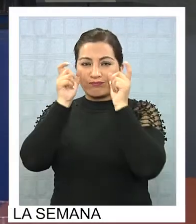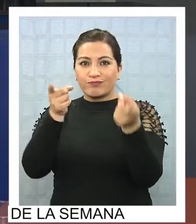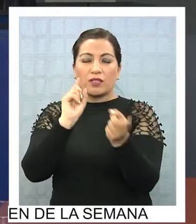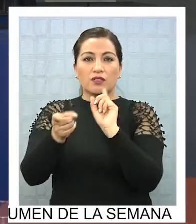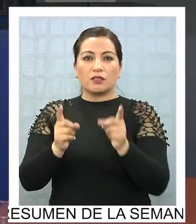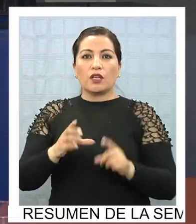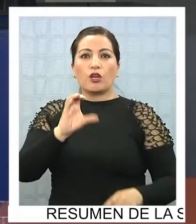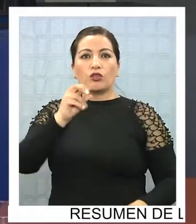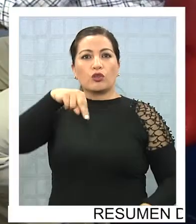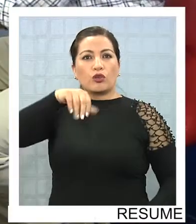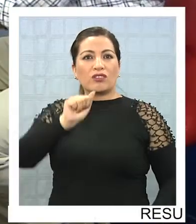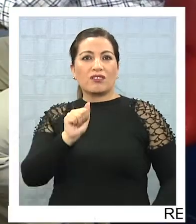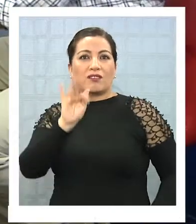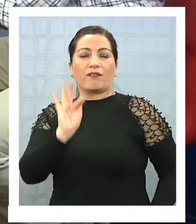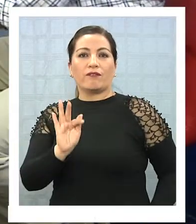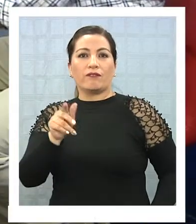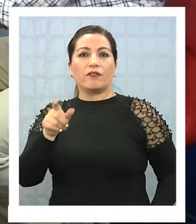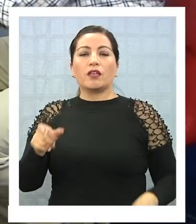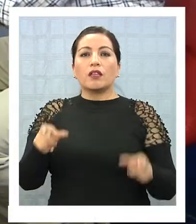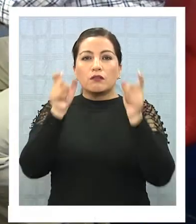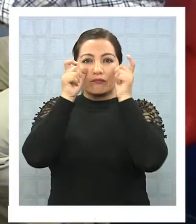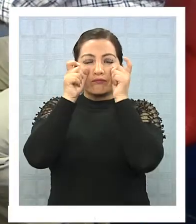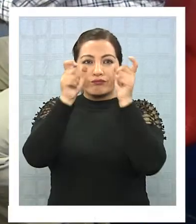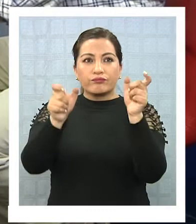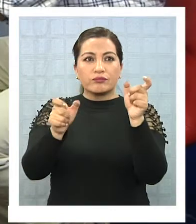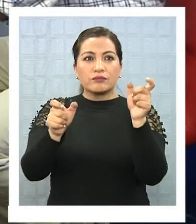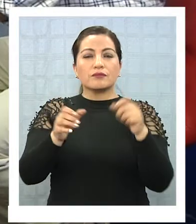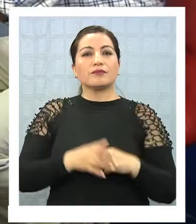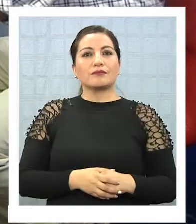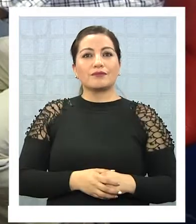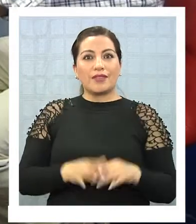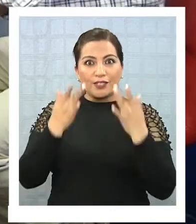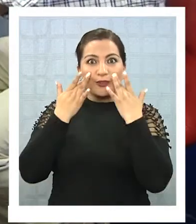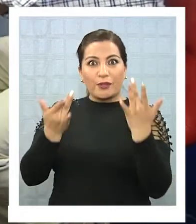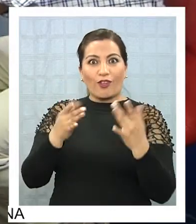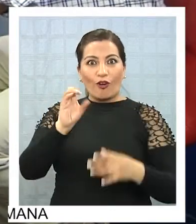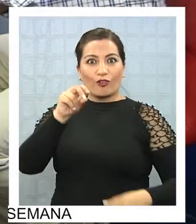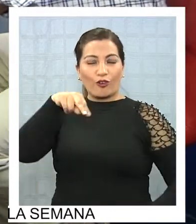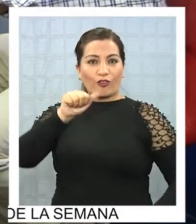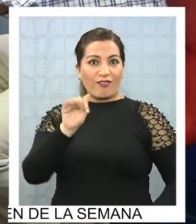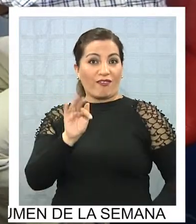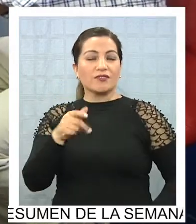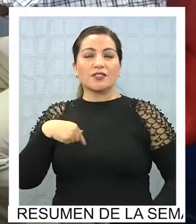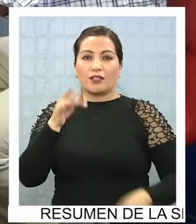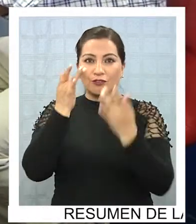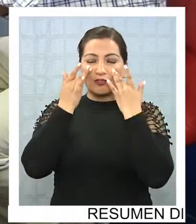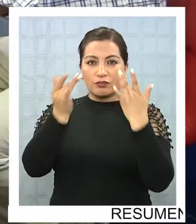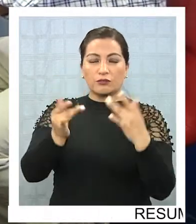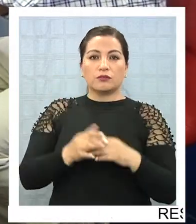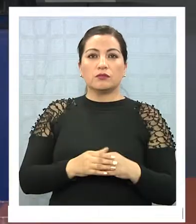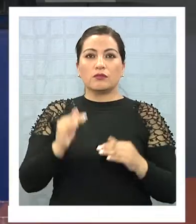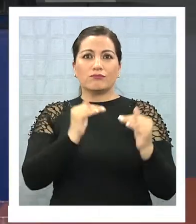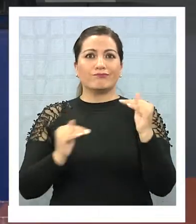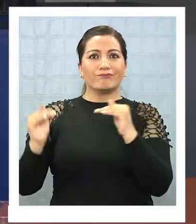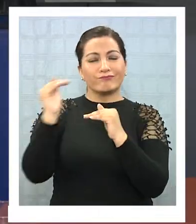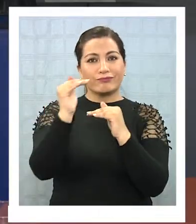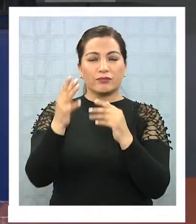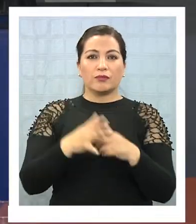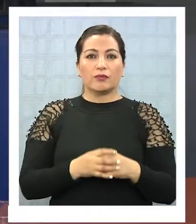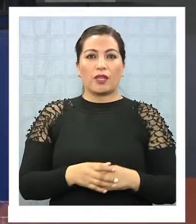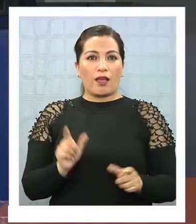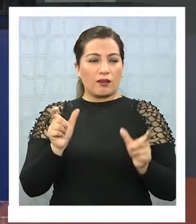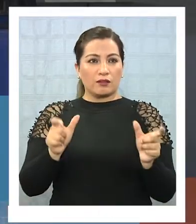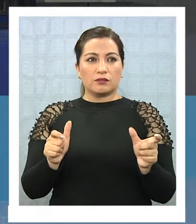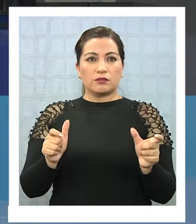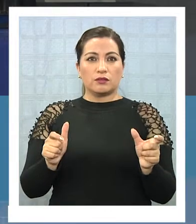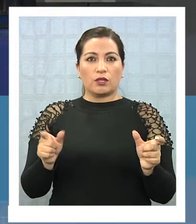caso, CONAF es encargado de monitorear... ¿Lo sorprendió la CONAF o no? O sea, el incendio sobrepasó las capacidades que teníamos,